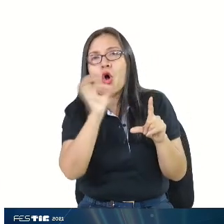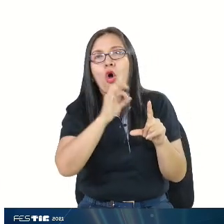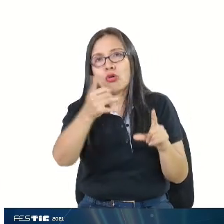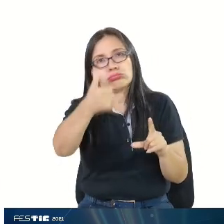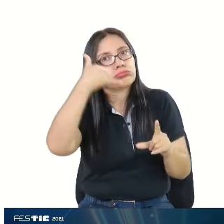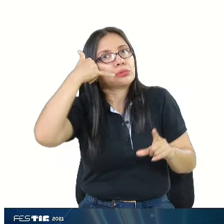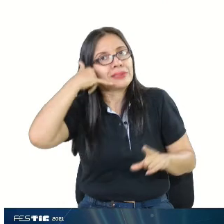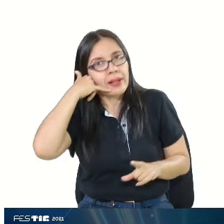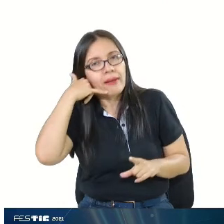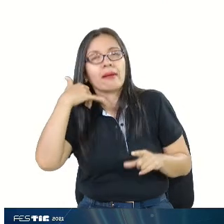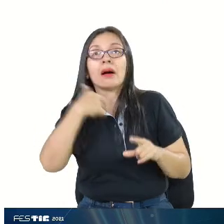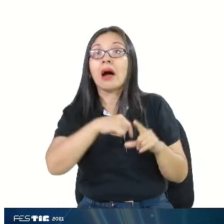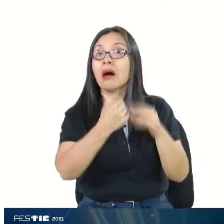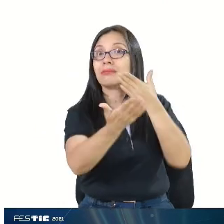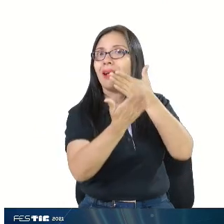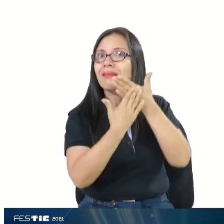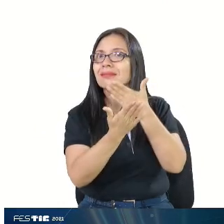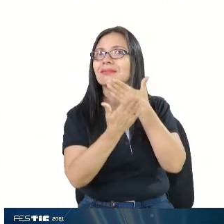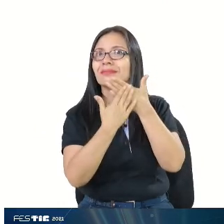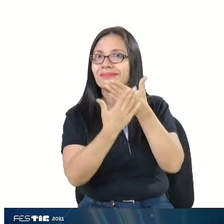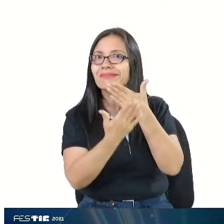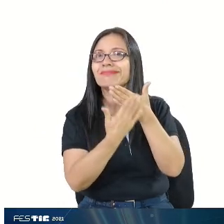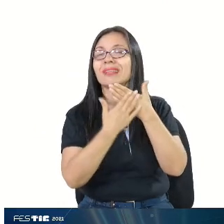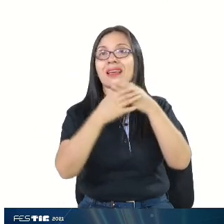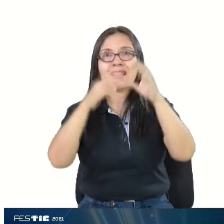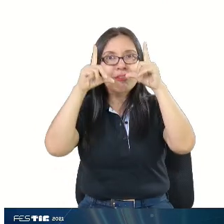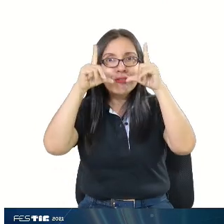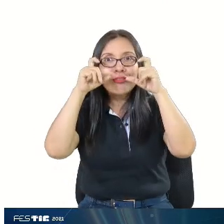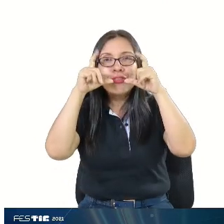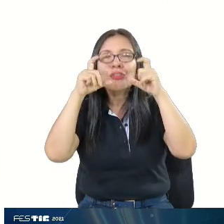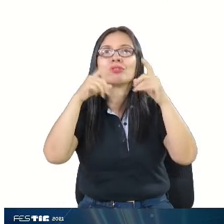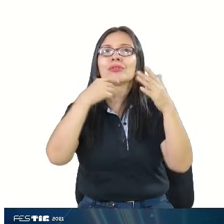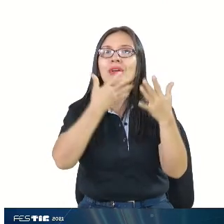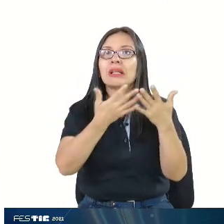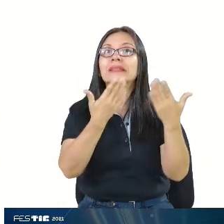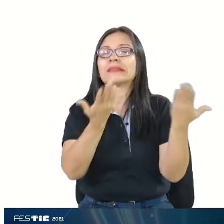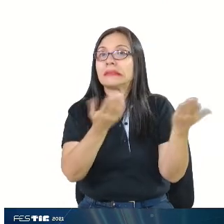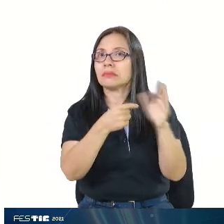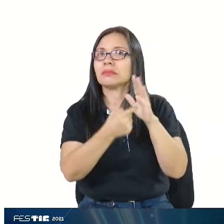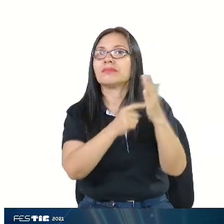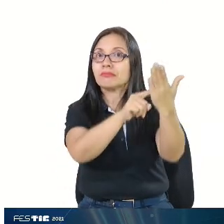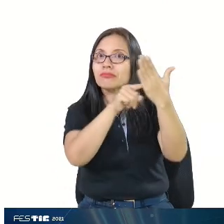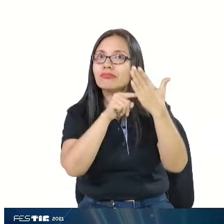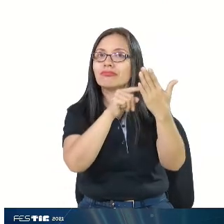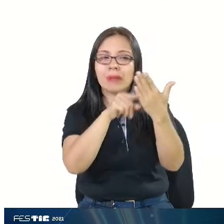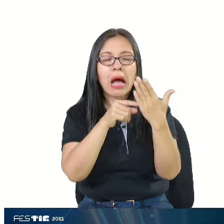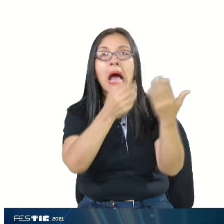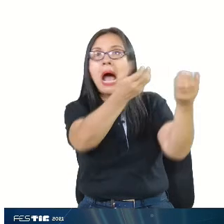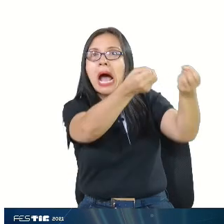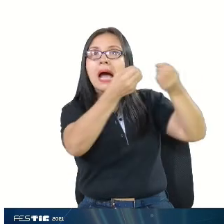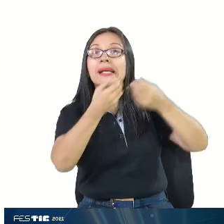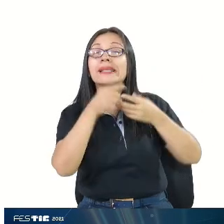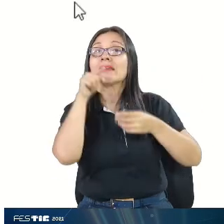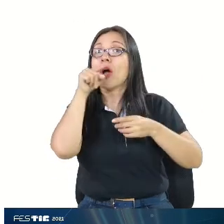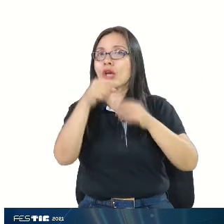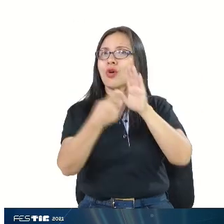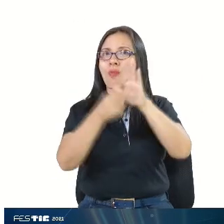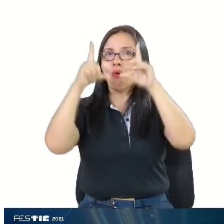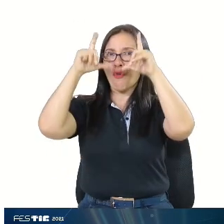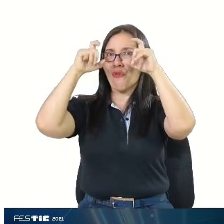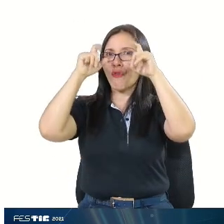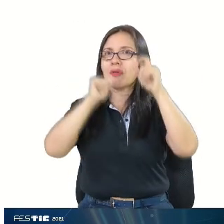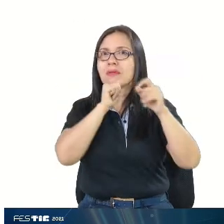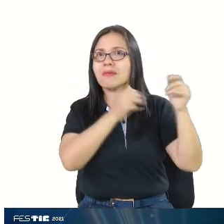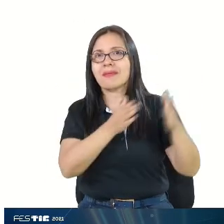Entonces, empezaron a reportar la situación, a mandar las evidencias y así estaba el río Aguacatal en ese momento.